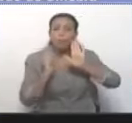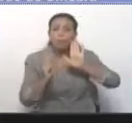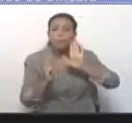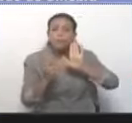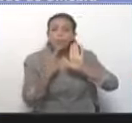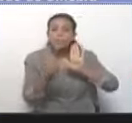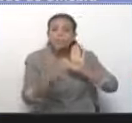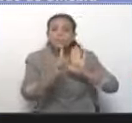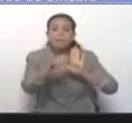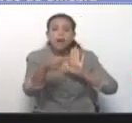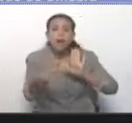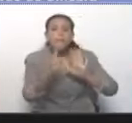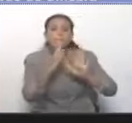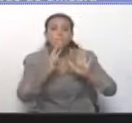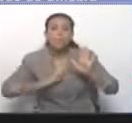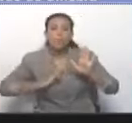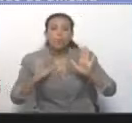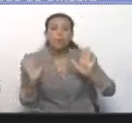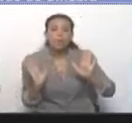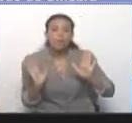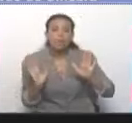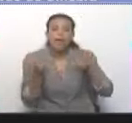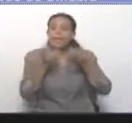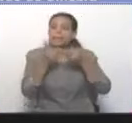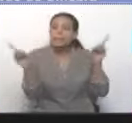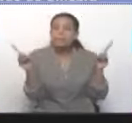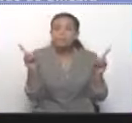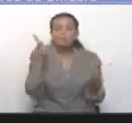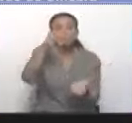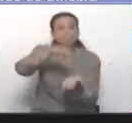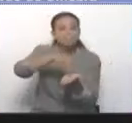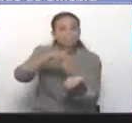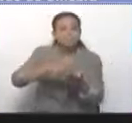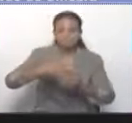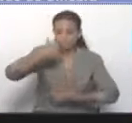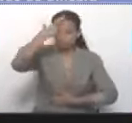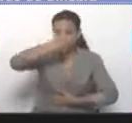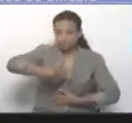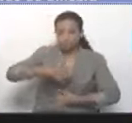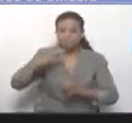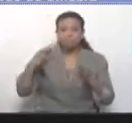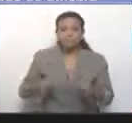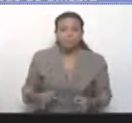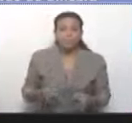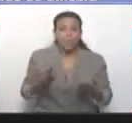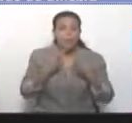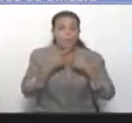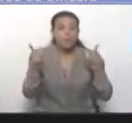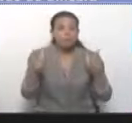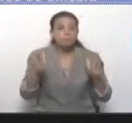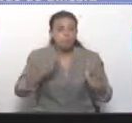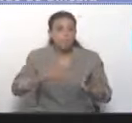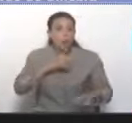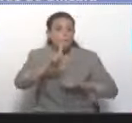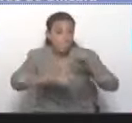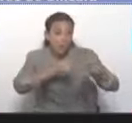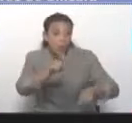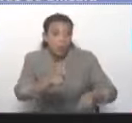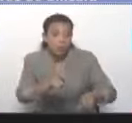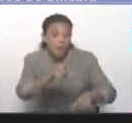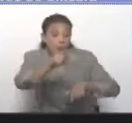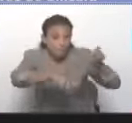Constitución. Una democracia participativa, un país libre, donde se le pregunta